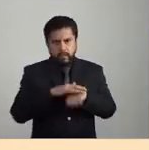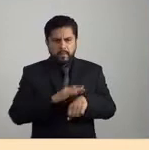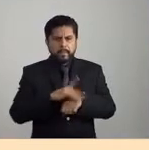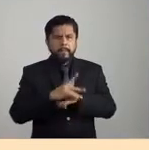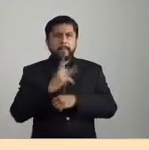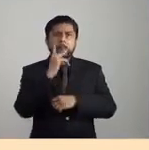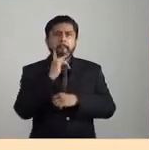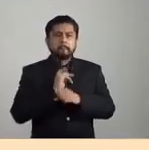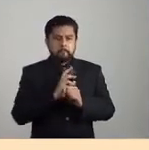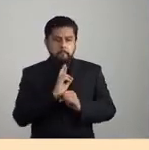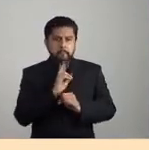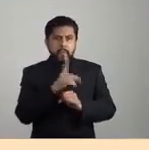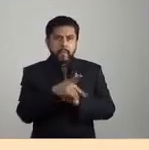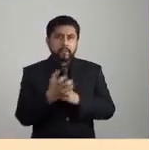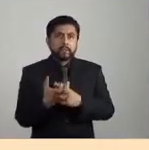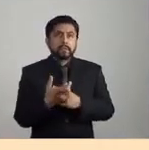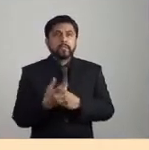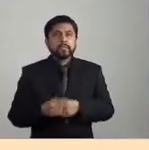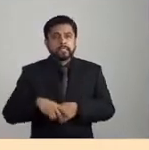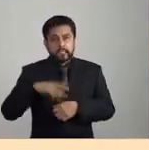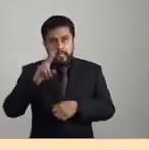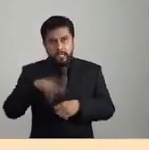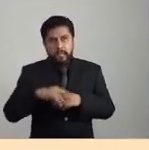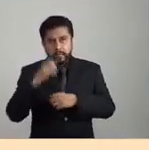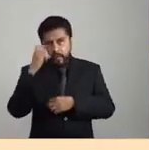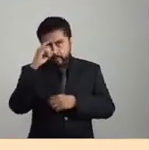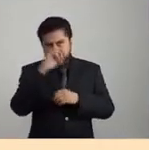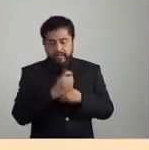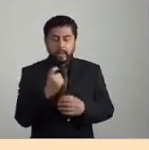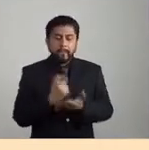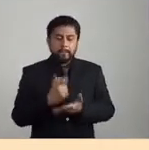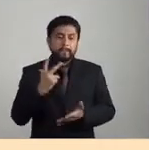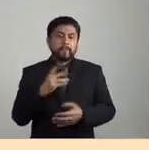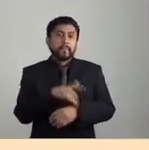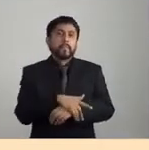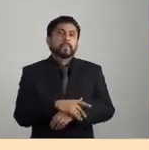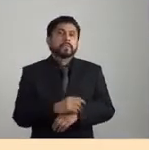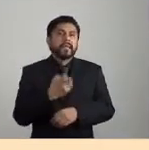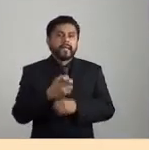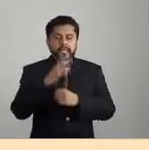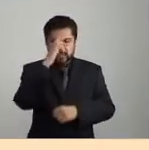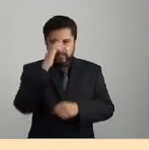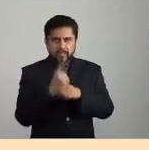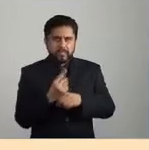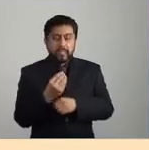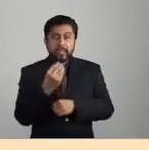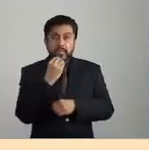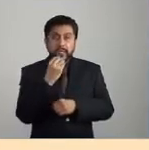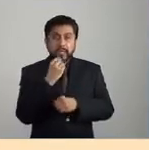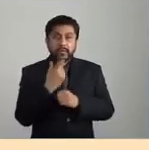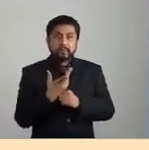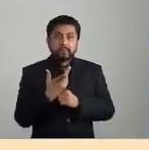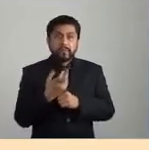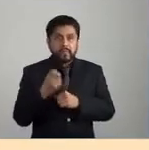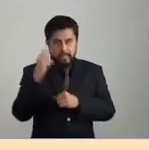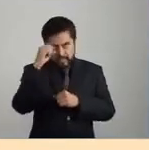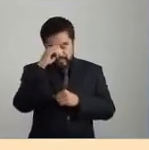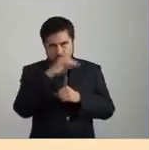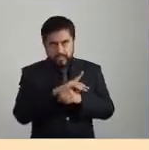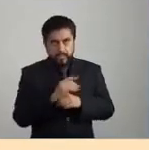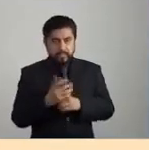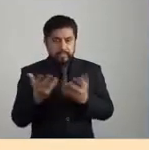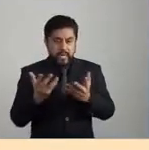petróleo, nos encontramos que cada vez resulta más difícil, más caro y, por lo tanto, entramos en una lógica de rendimientos decrecientes. Y no parece que haya una energía